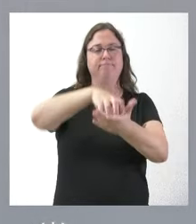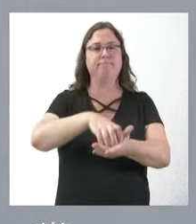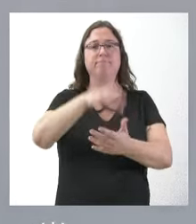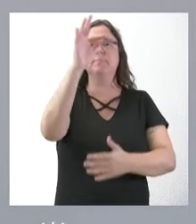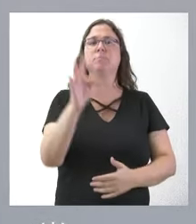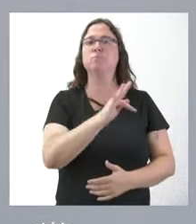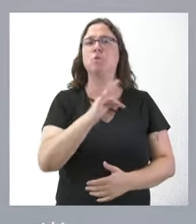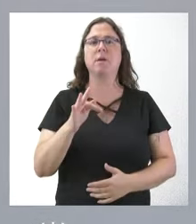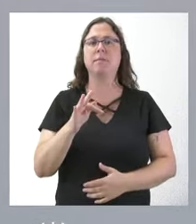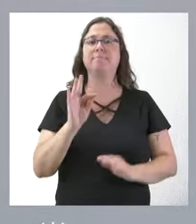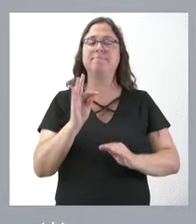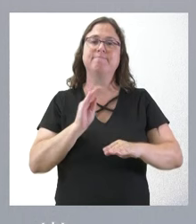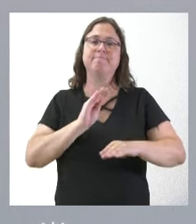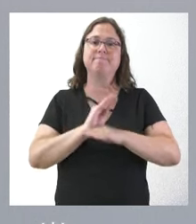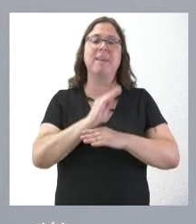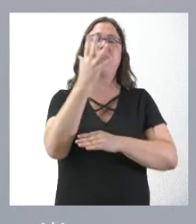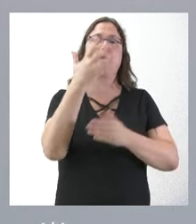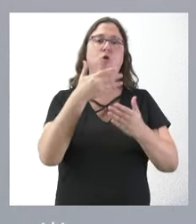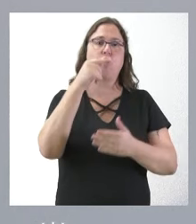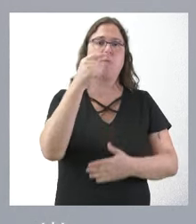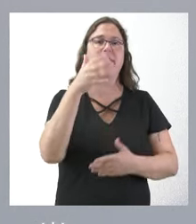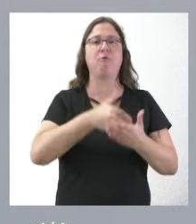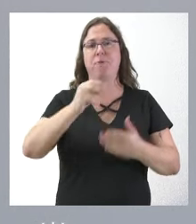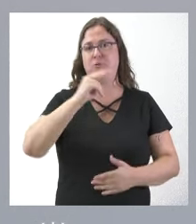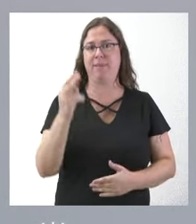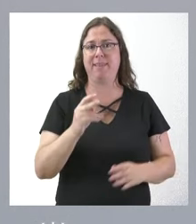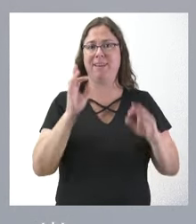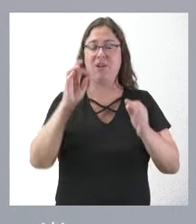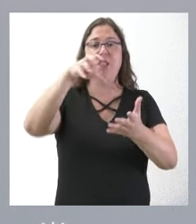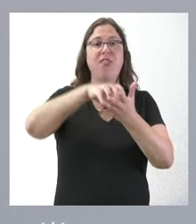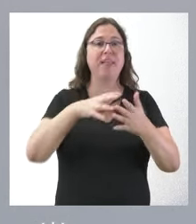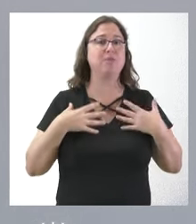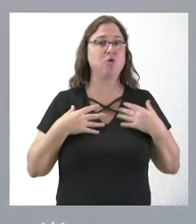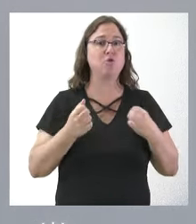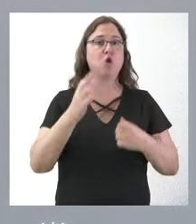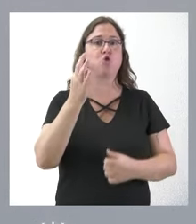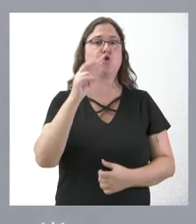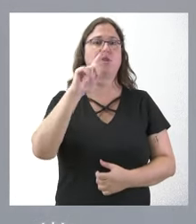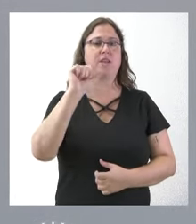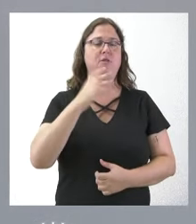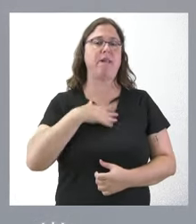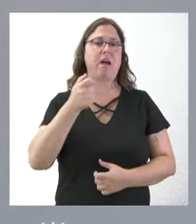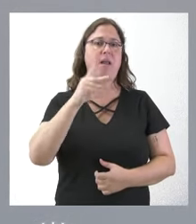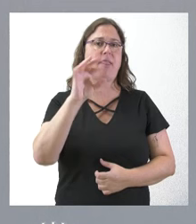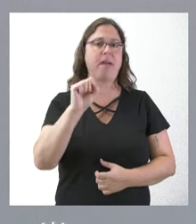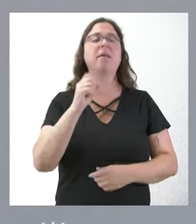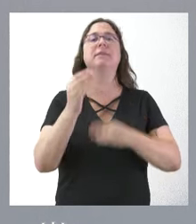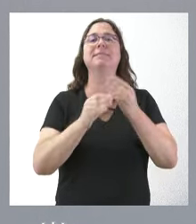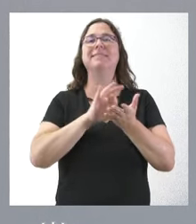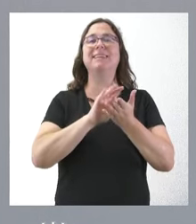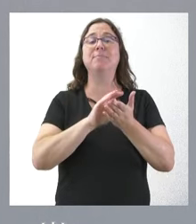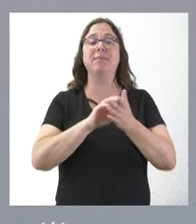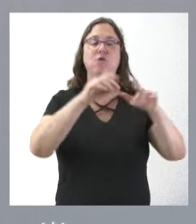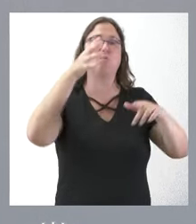respecta a la inversión de 5,5 millones de euros del Centro de Salud de Sotillo de la Hadrada, se va a servicio a 19